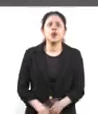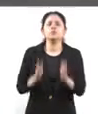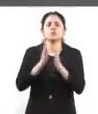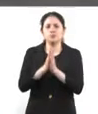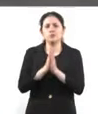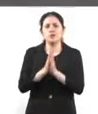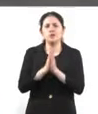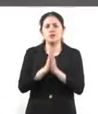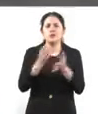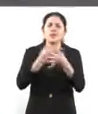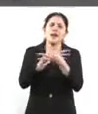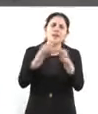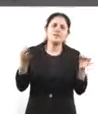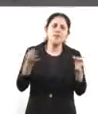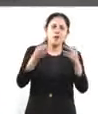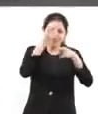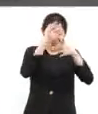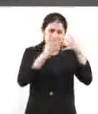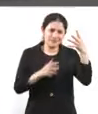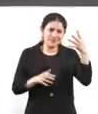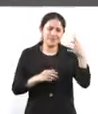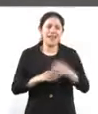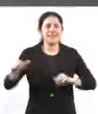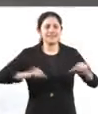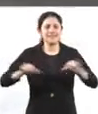cartelera. Aquí está.